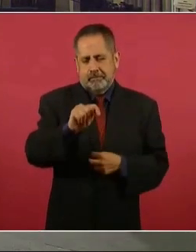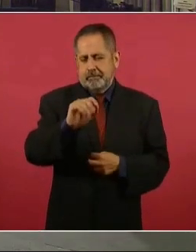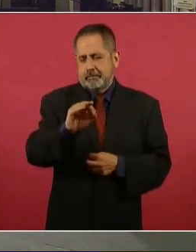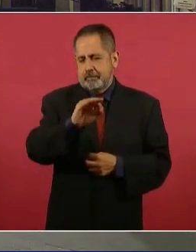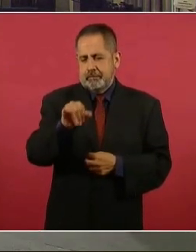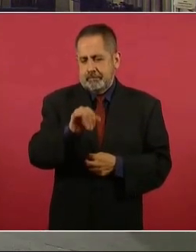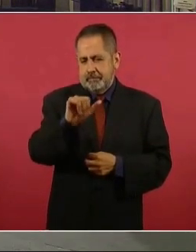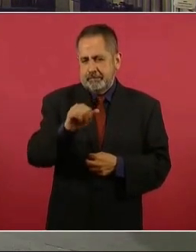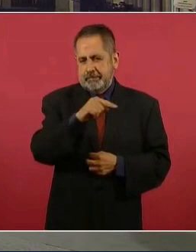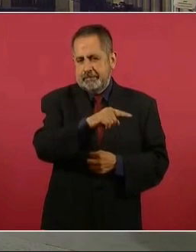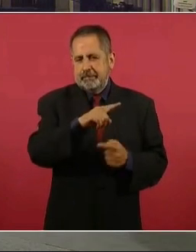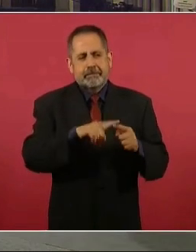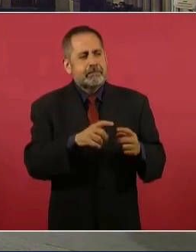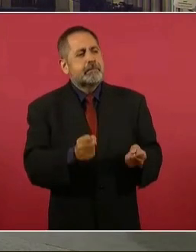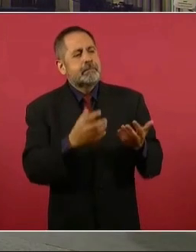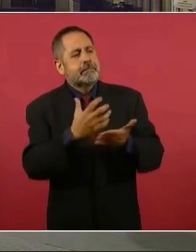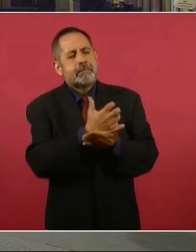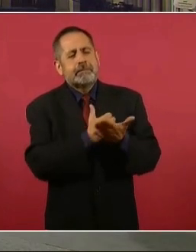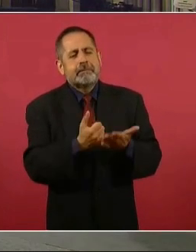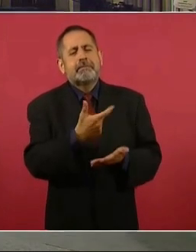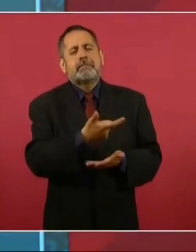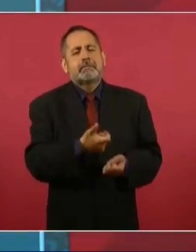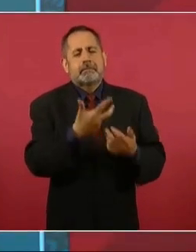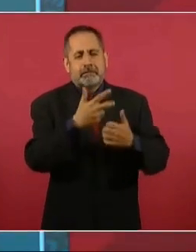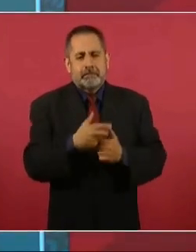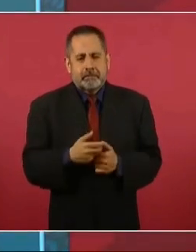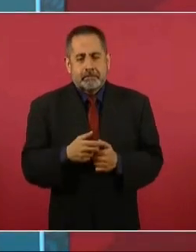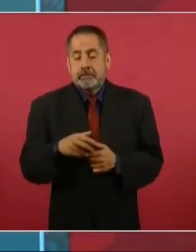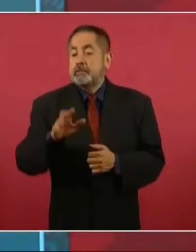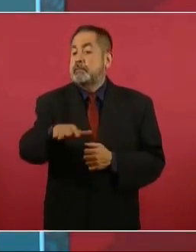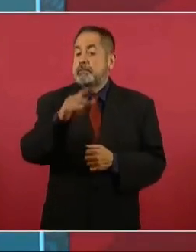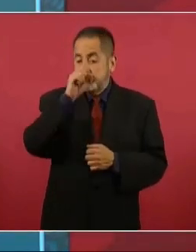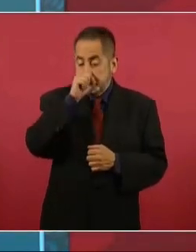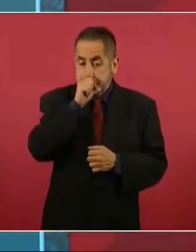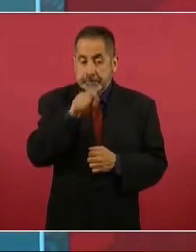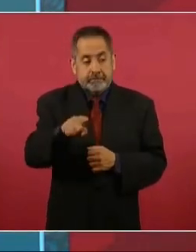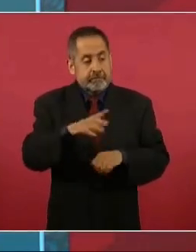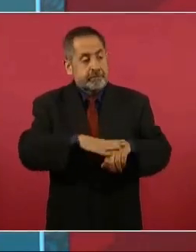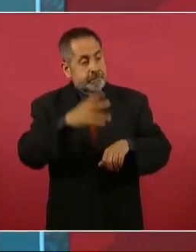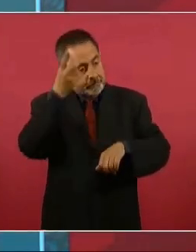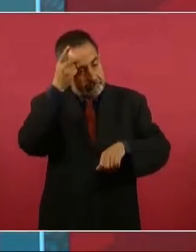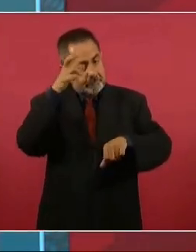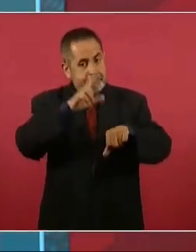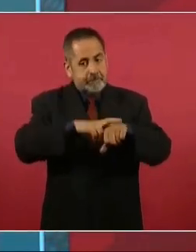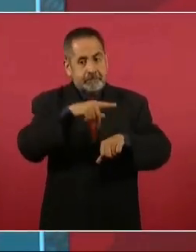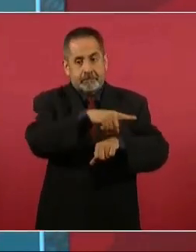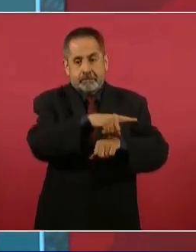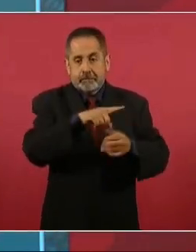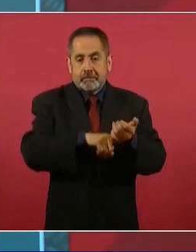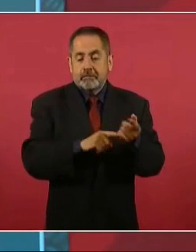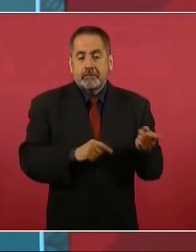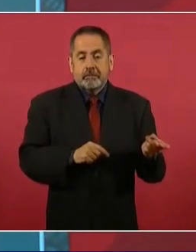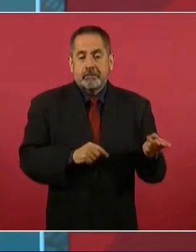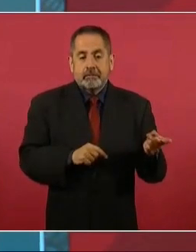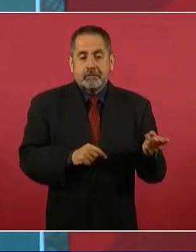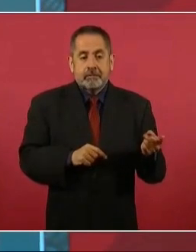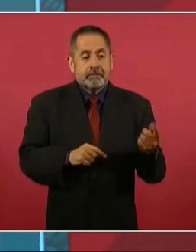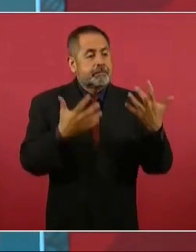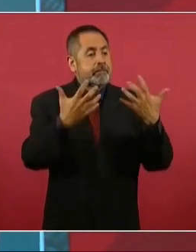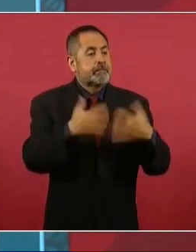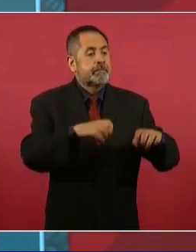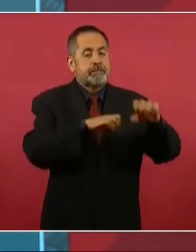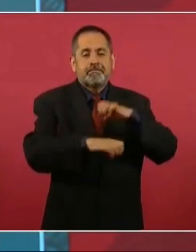los directores de empresas